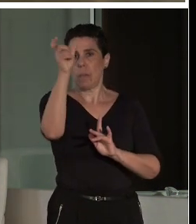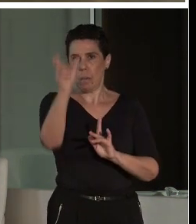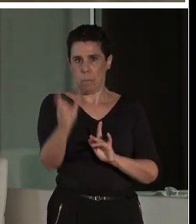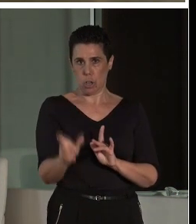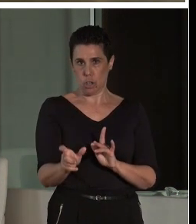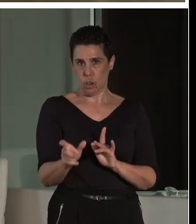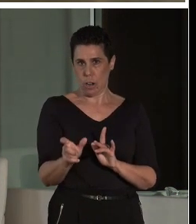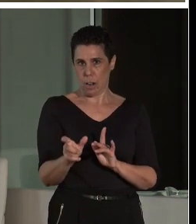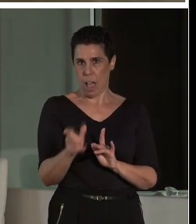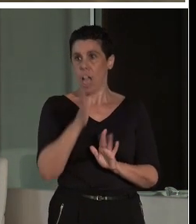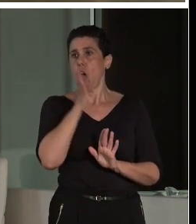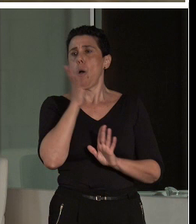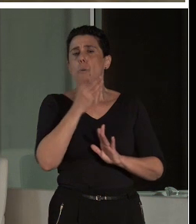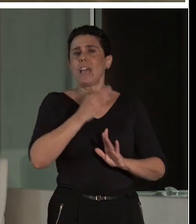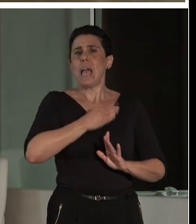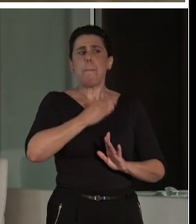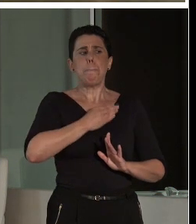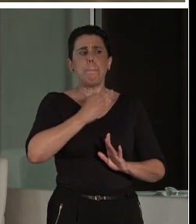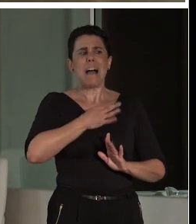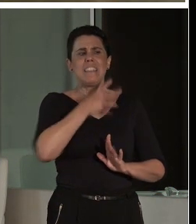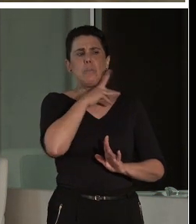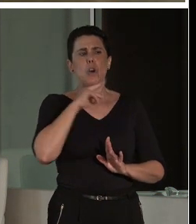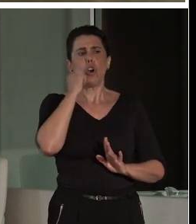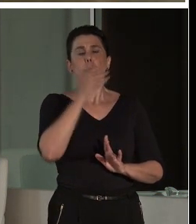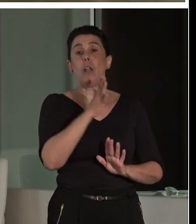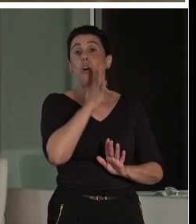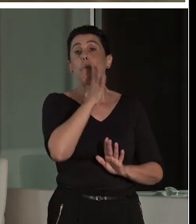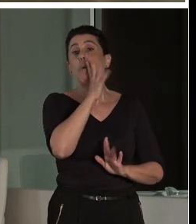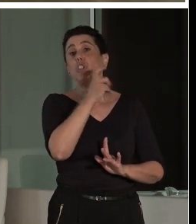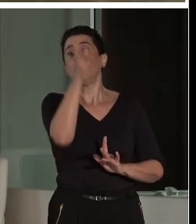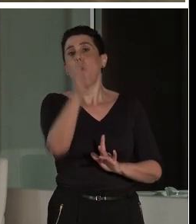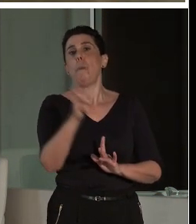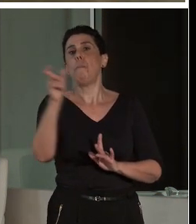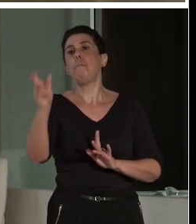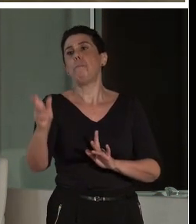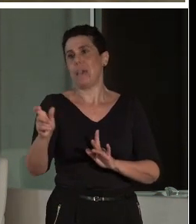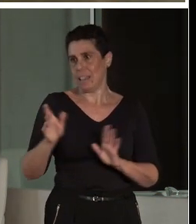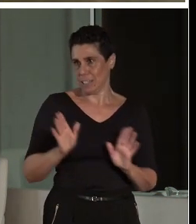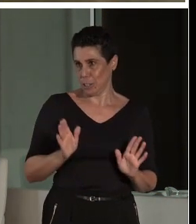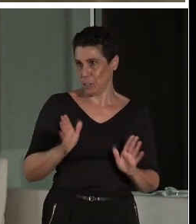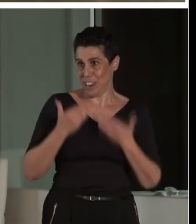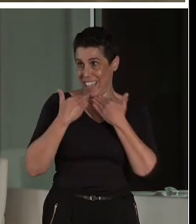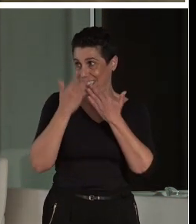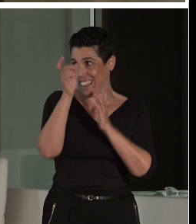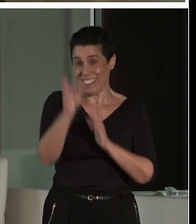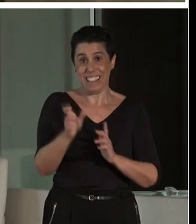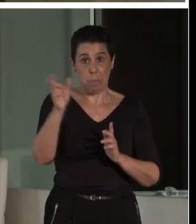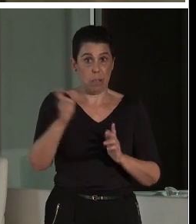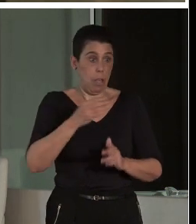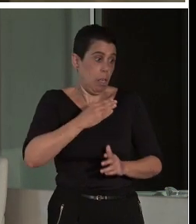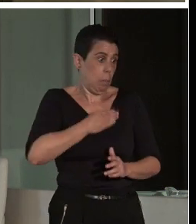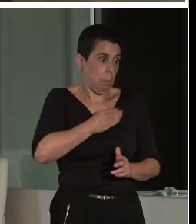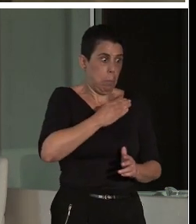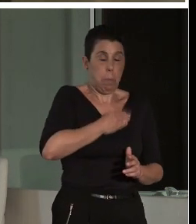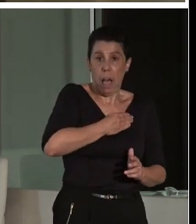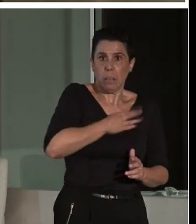lo dan las sociedades que lo disfrutan. El patrimonio por sí mismo no tiene más valor que uno